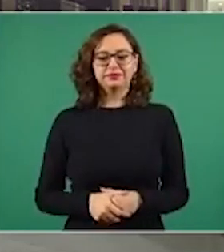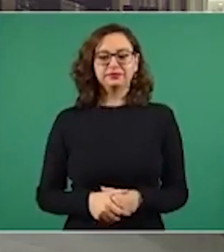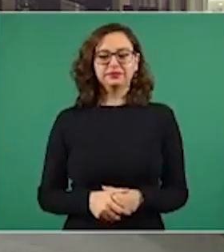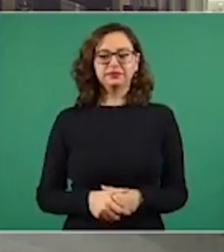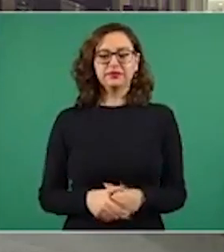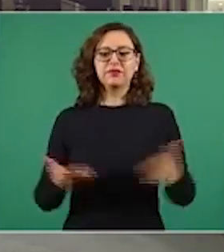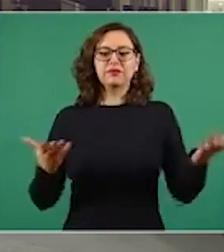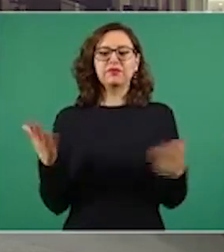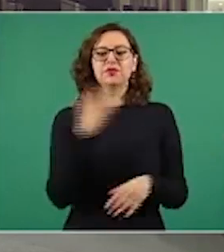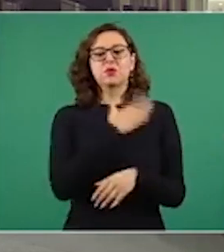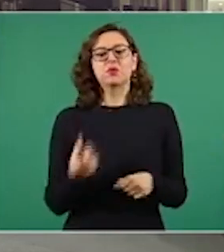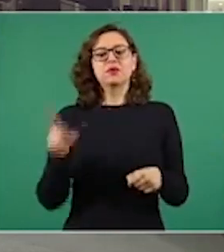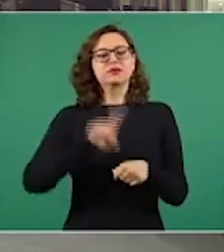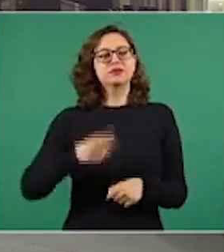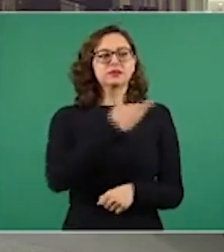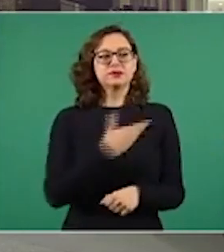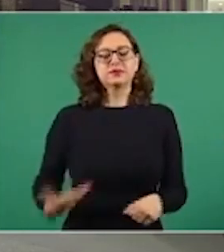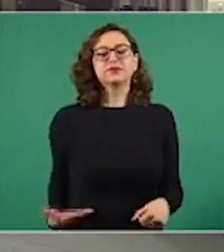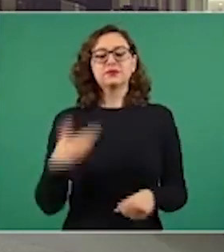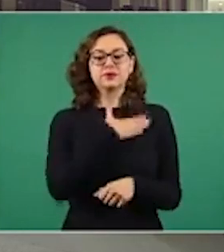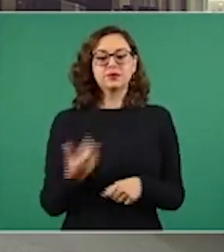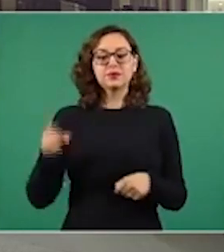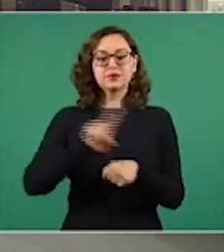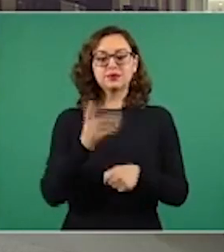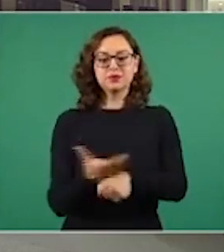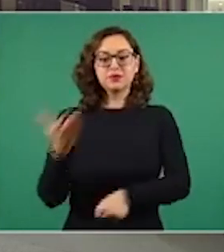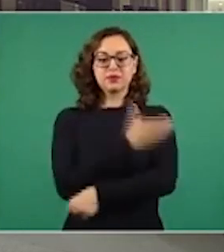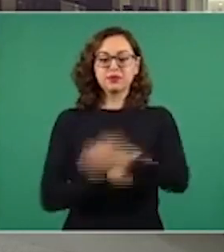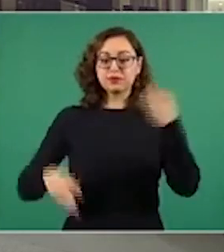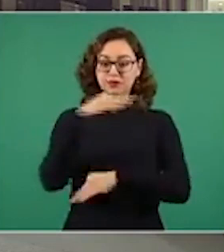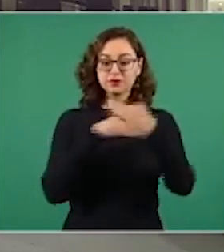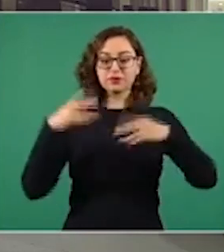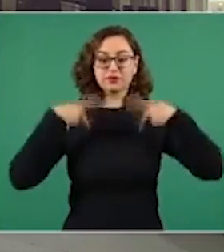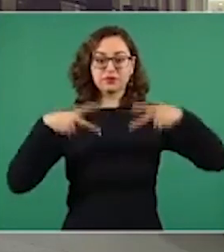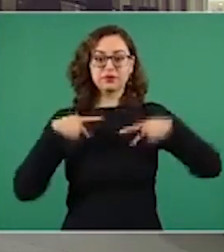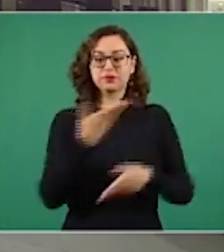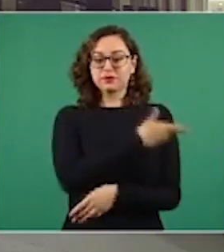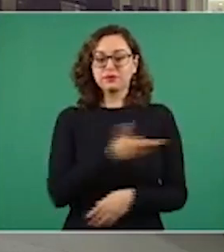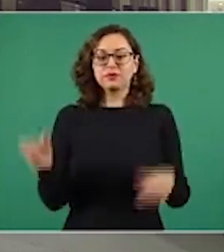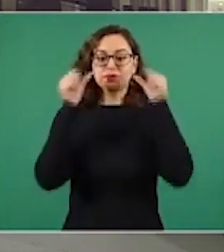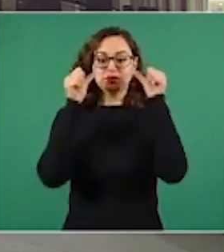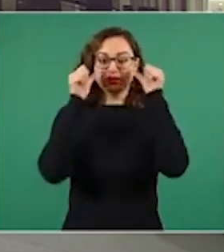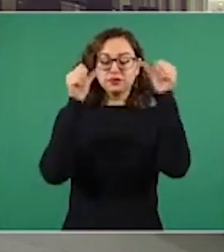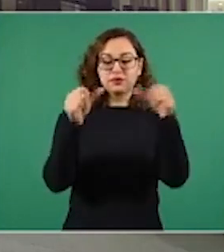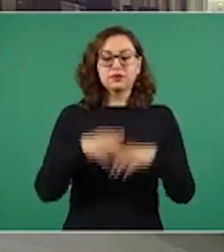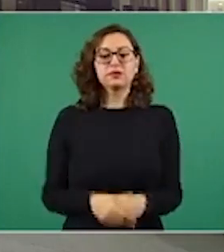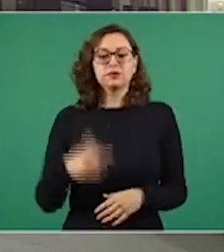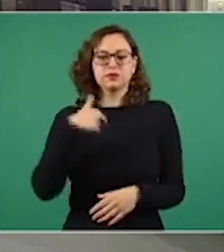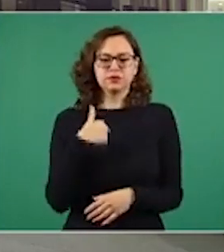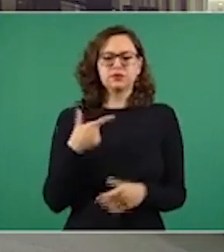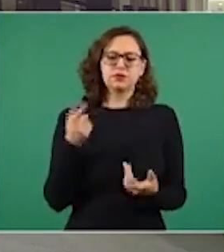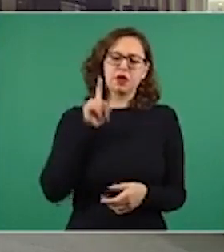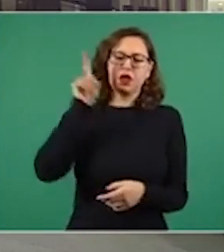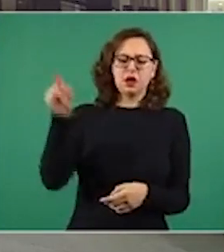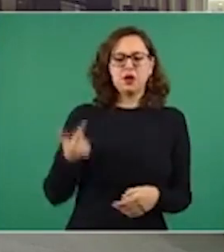Buenos días, buenos días a los compañeros y a nos escuchan. Soy Arnaldo Cuellar, vengo de Guanajuato, de una organización periodística que se llama el Laboratorio de